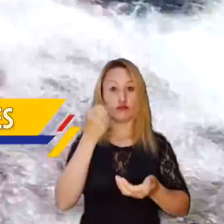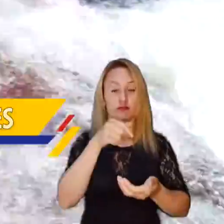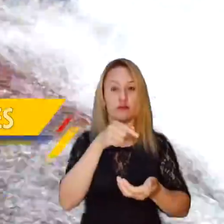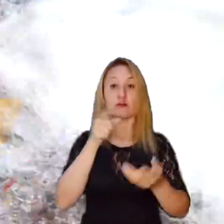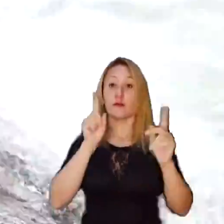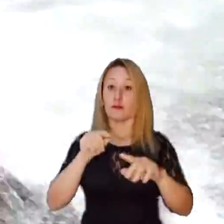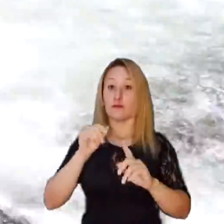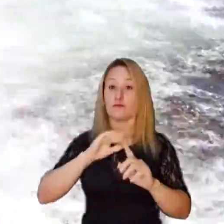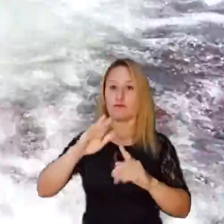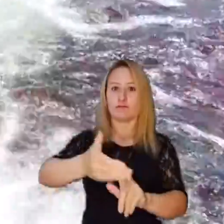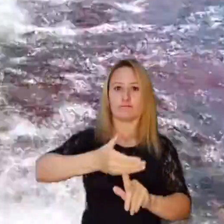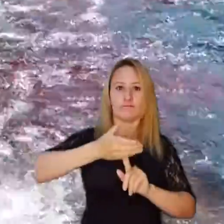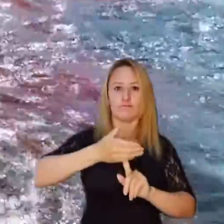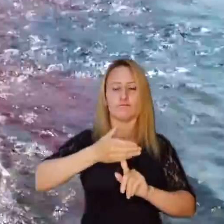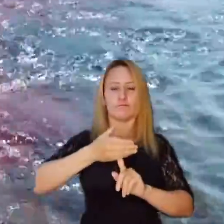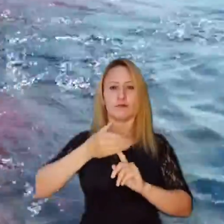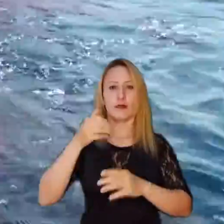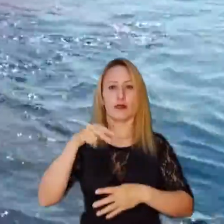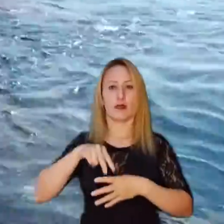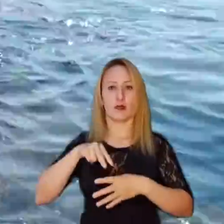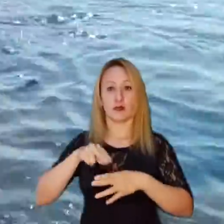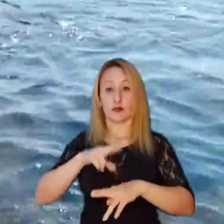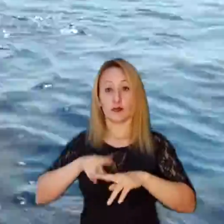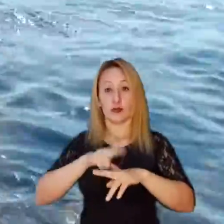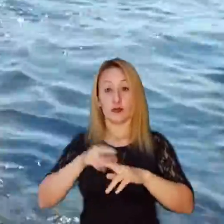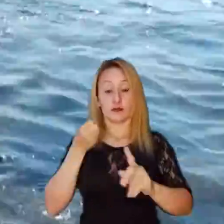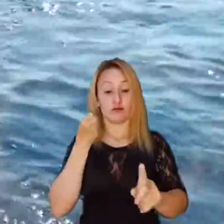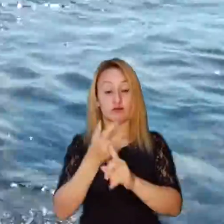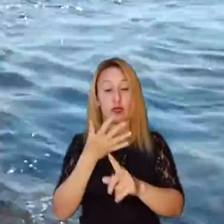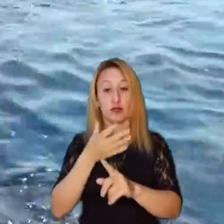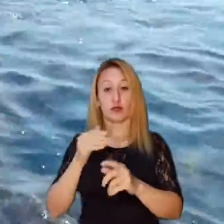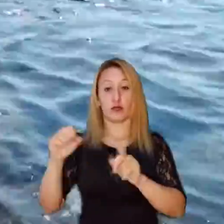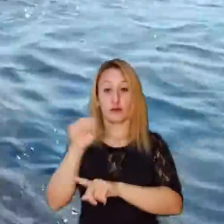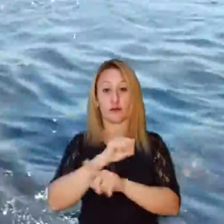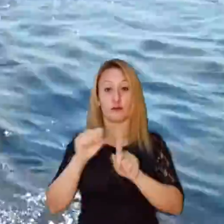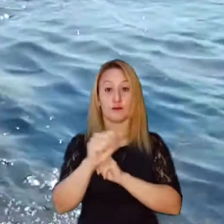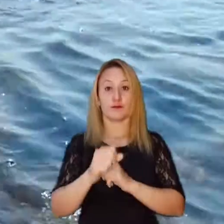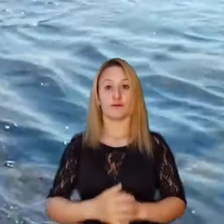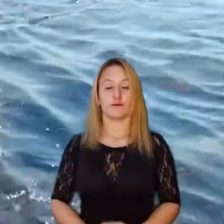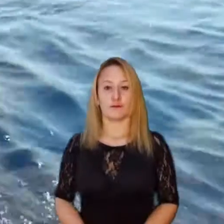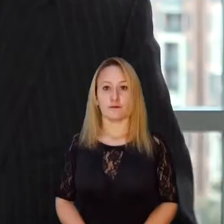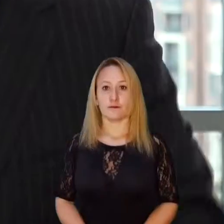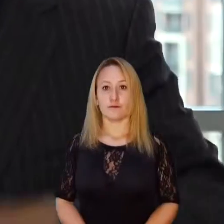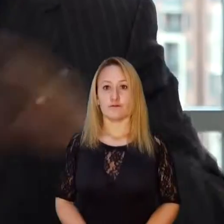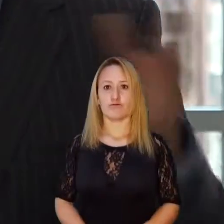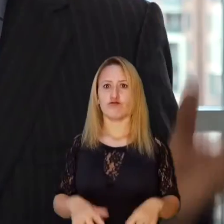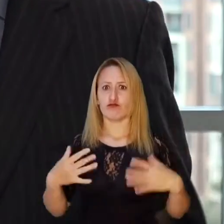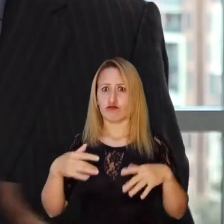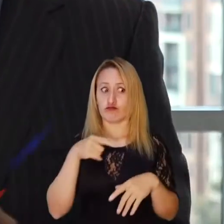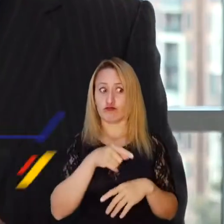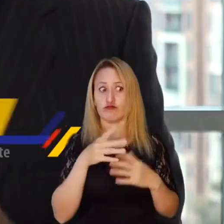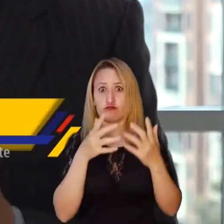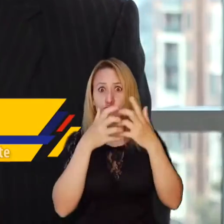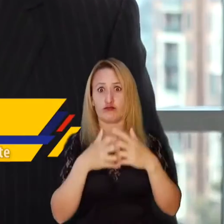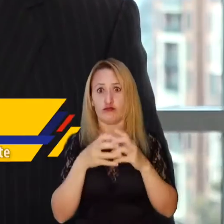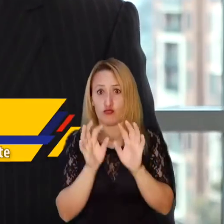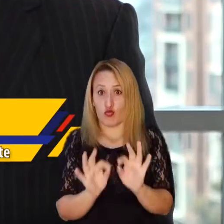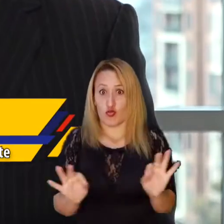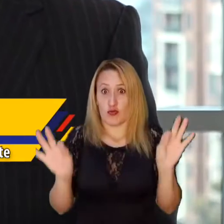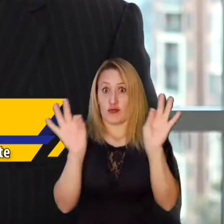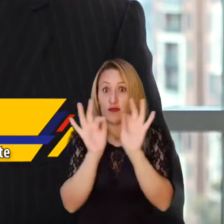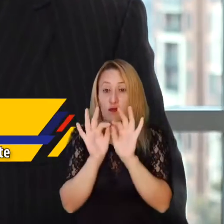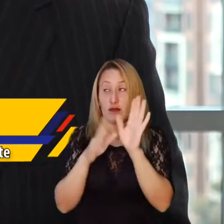destinados a proteger los recursos naturales y su impacto en las sociedades. Esta dirección tiene una función muy